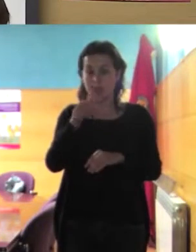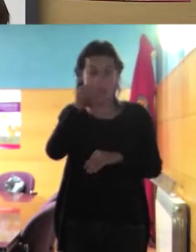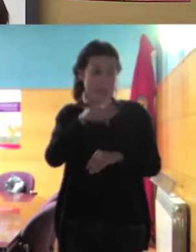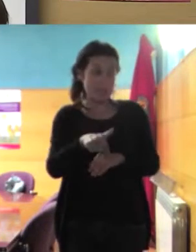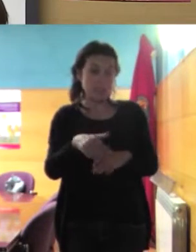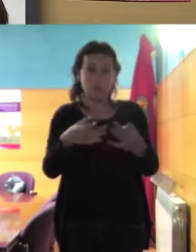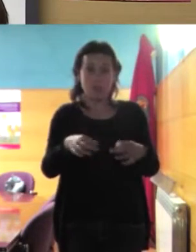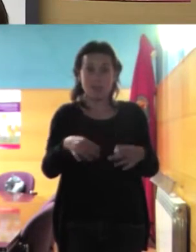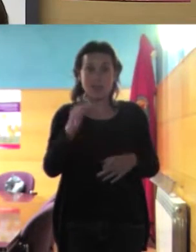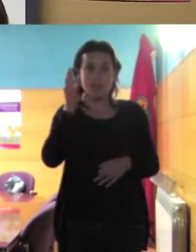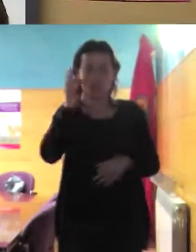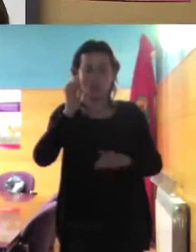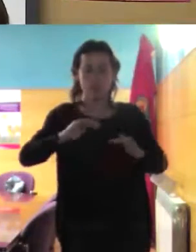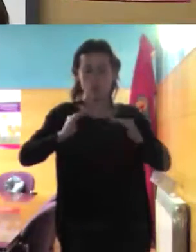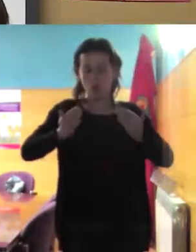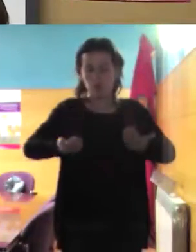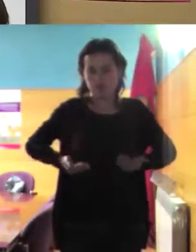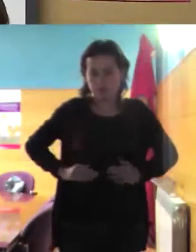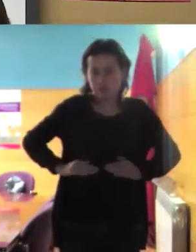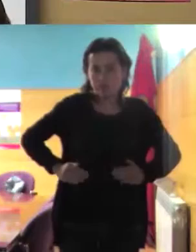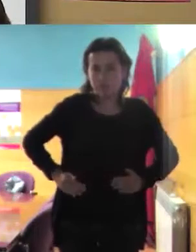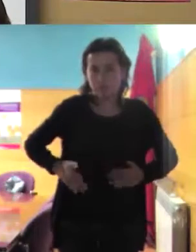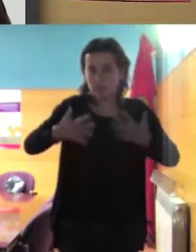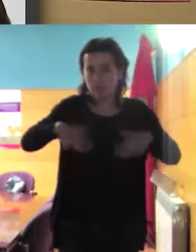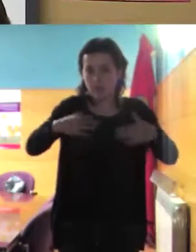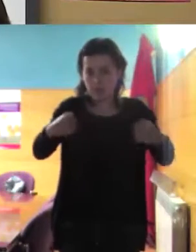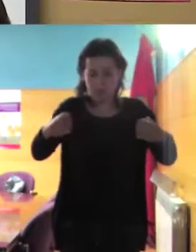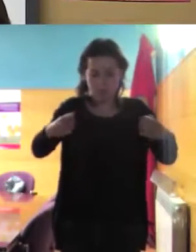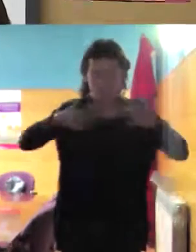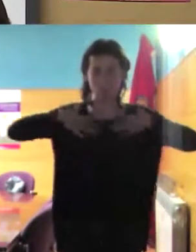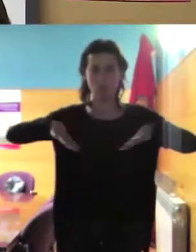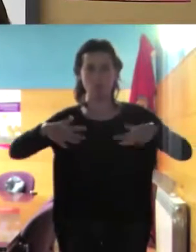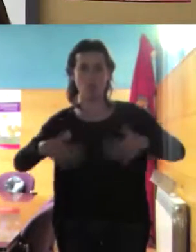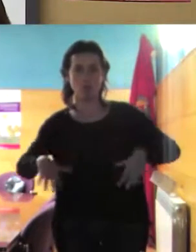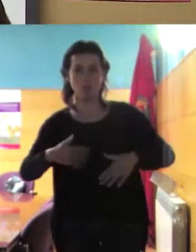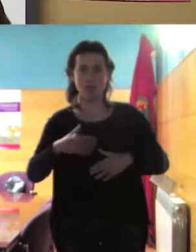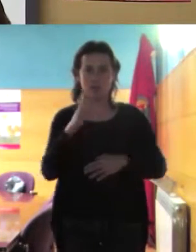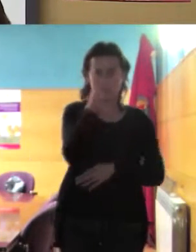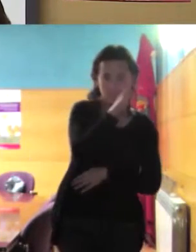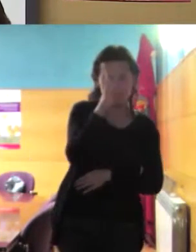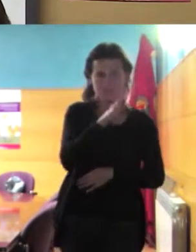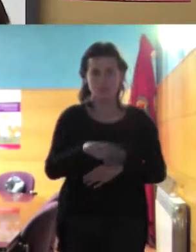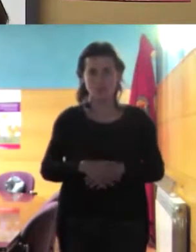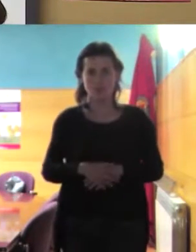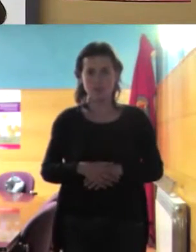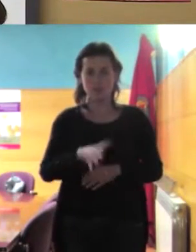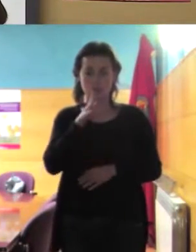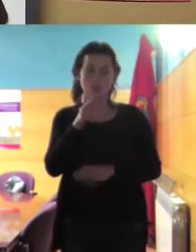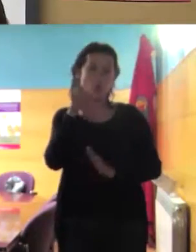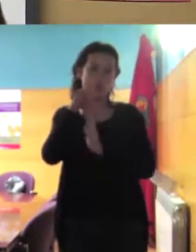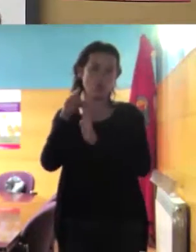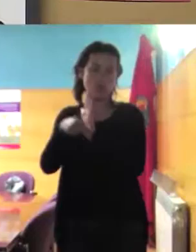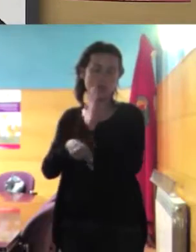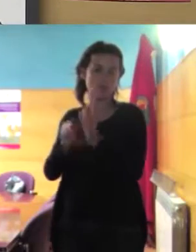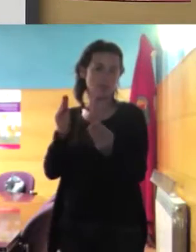indumentarias ocultamos nuestro cuerpo y solo las mujeres con cuerpos normativos no todas pero son las que